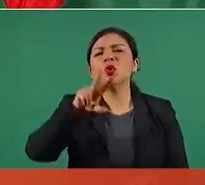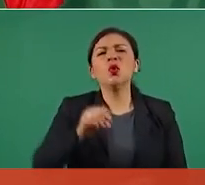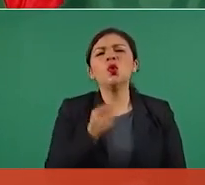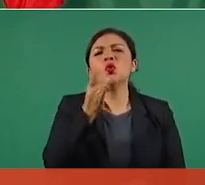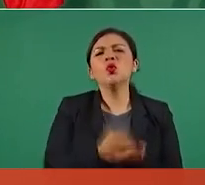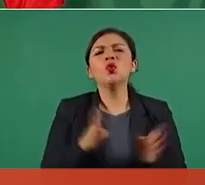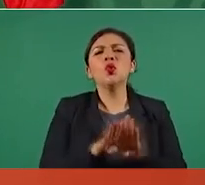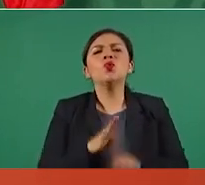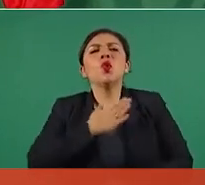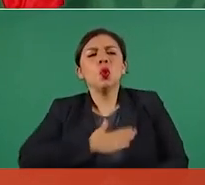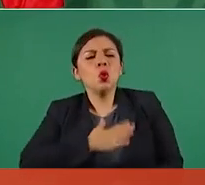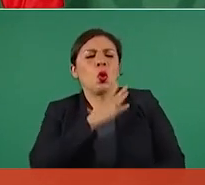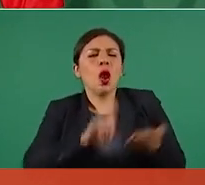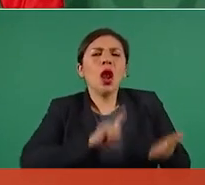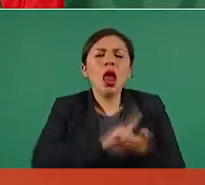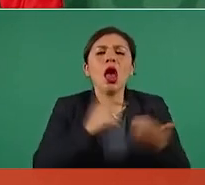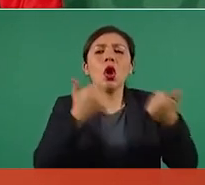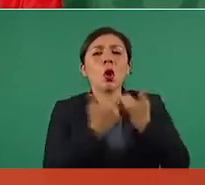democracia representativa.